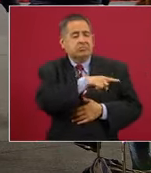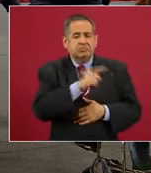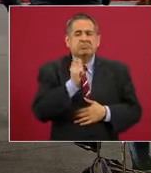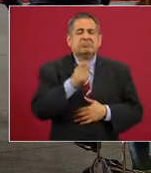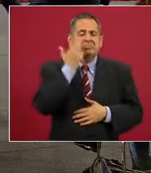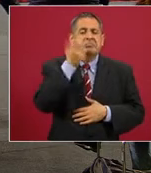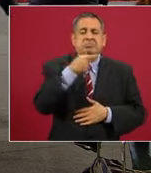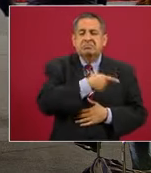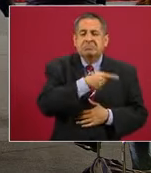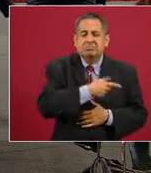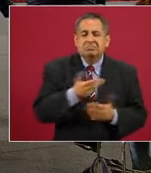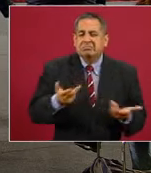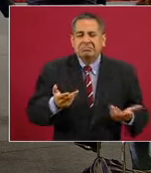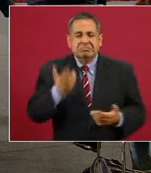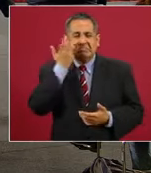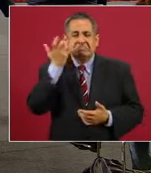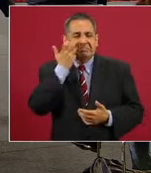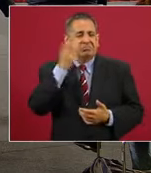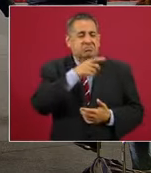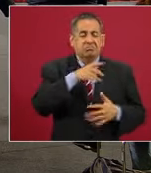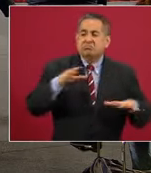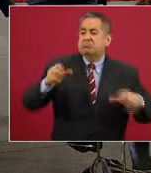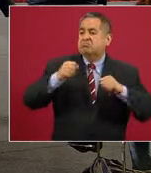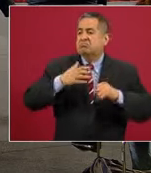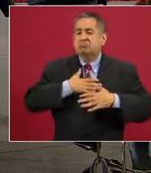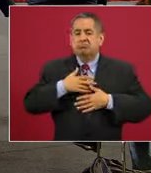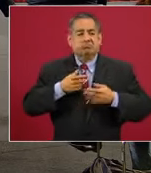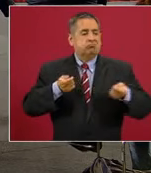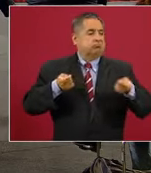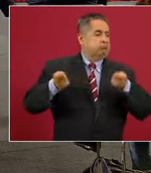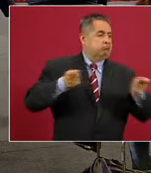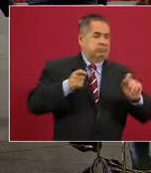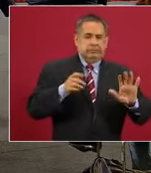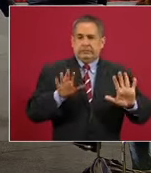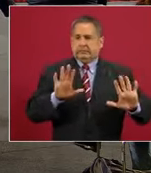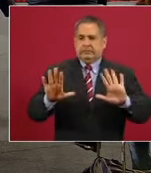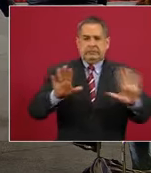es administrar el conflicto.